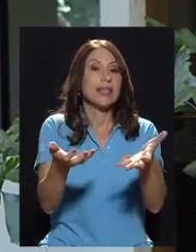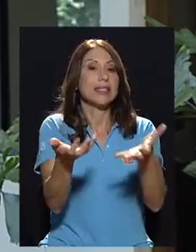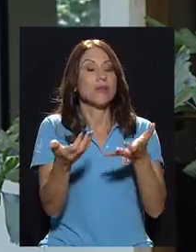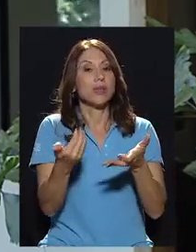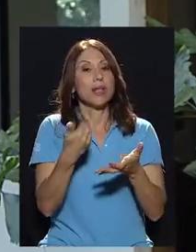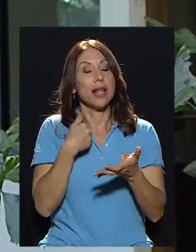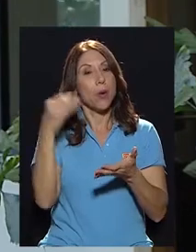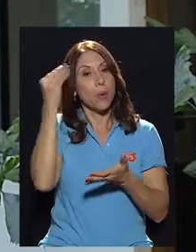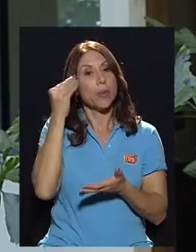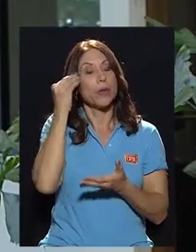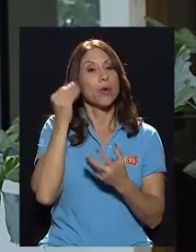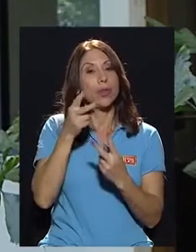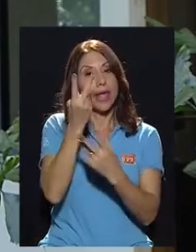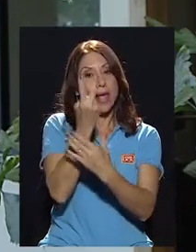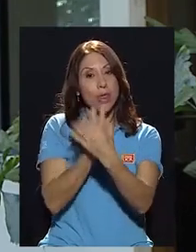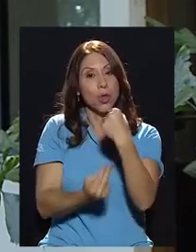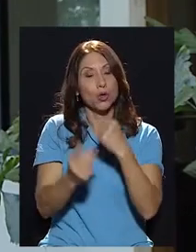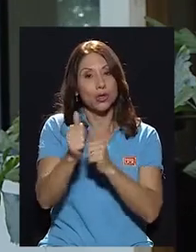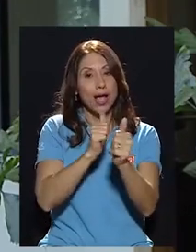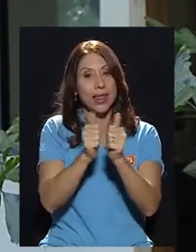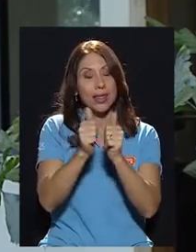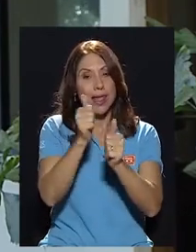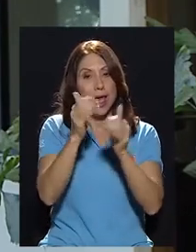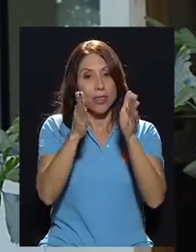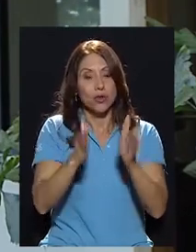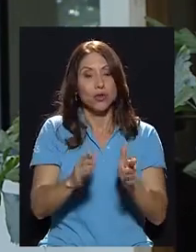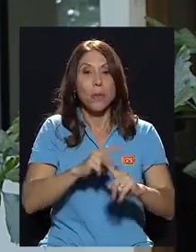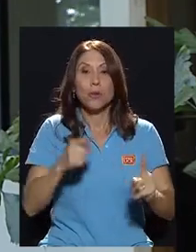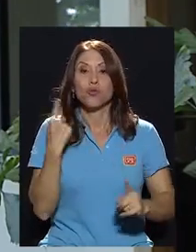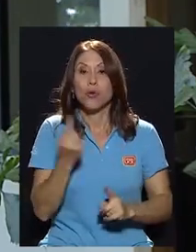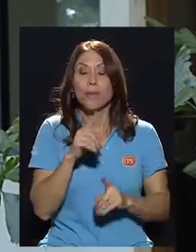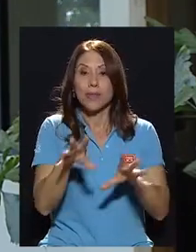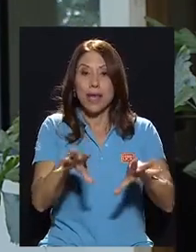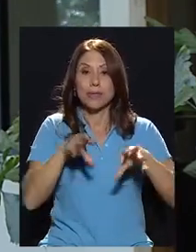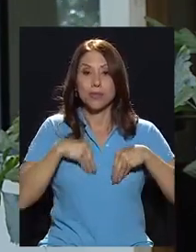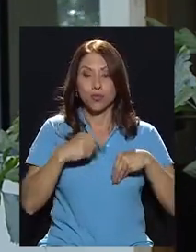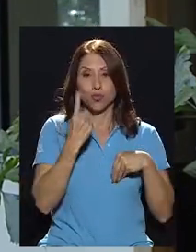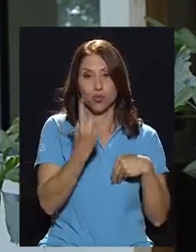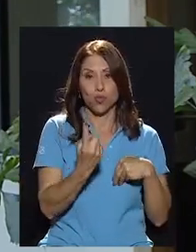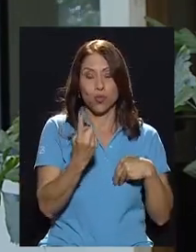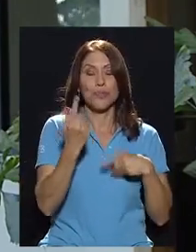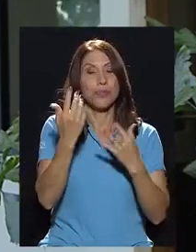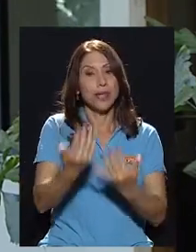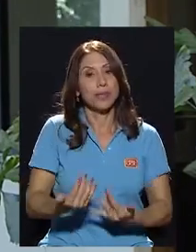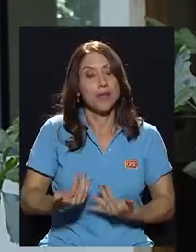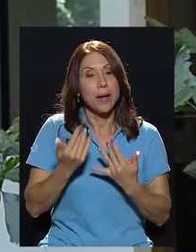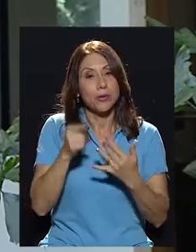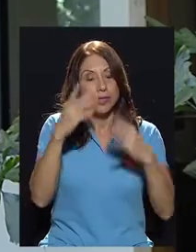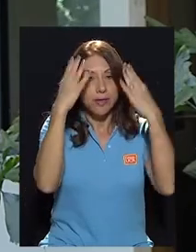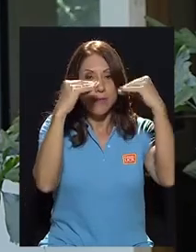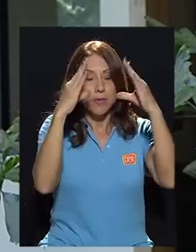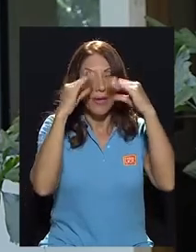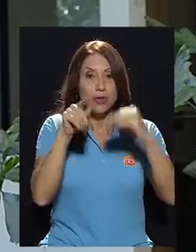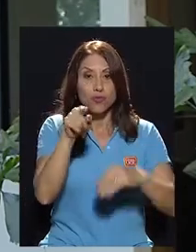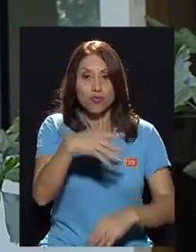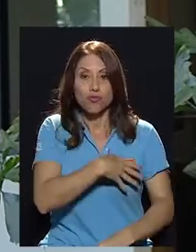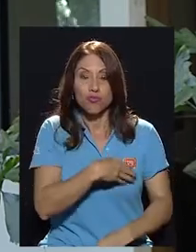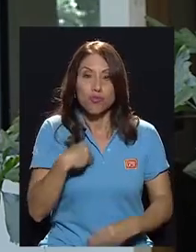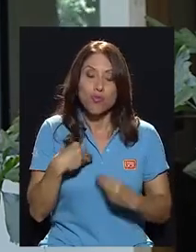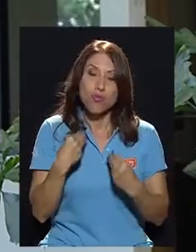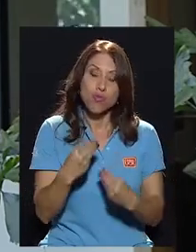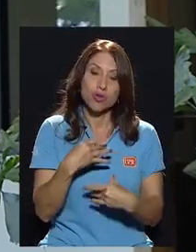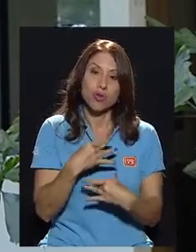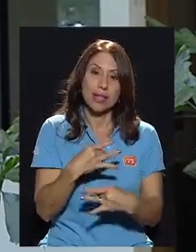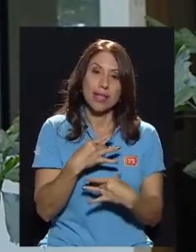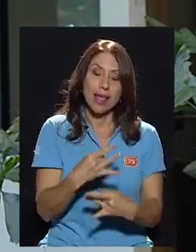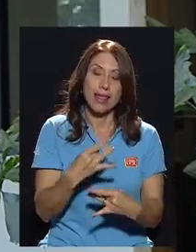apreciación de los dos candidatos, sin embargo, solamente aceptó uno de ellos y esperamos que esta información haya sido de su agrado y de mucha